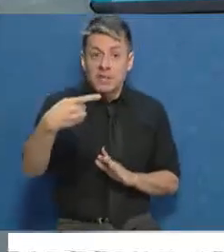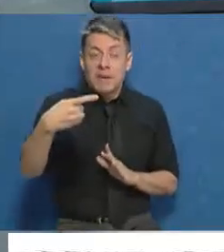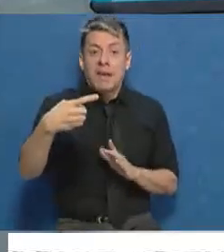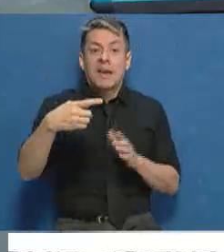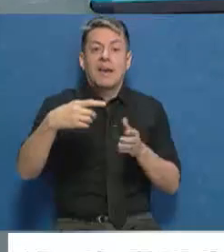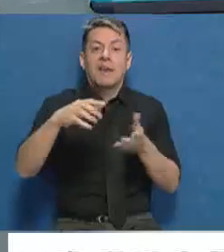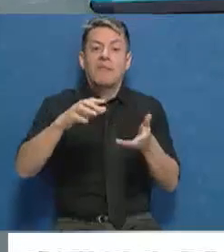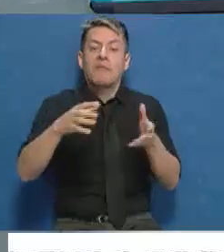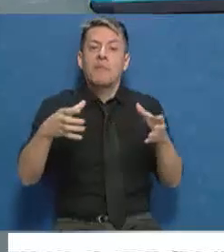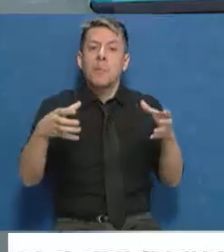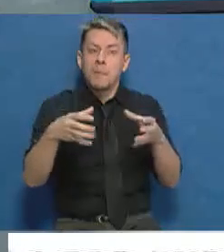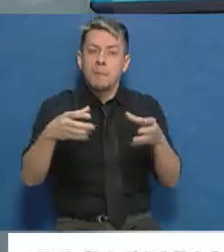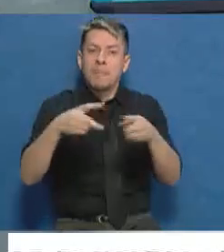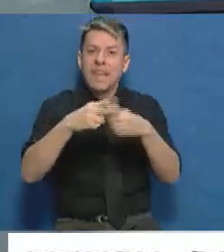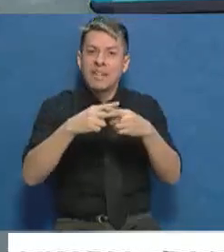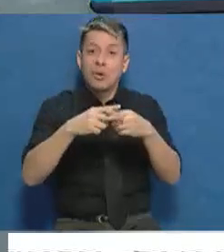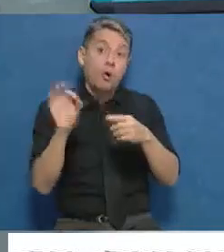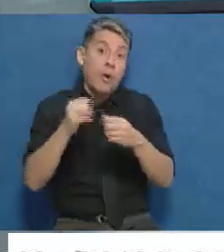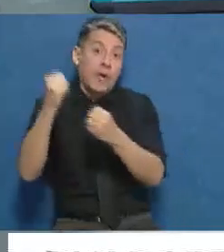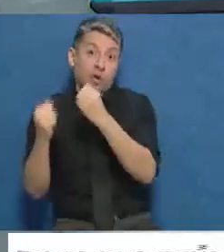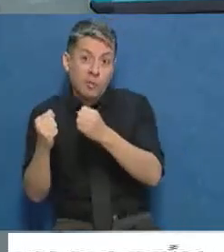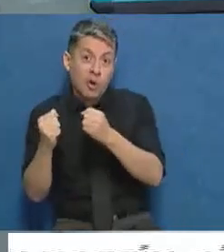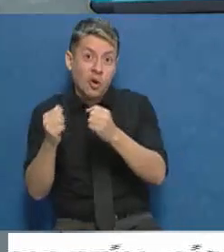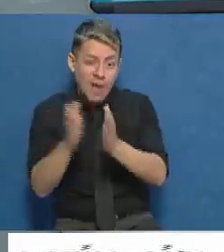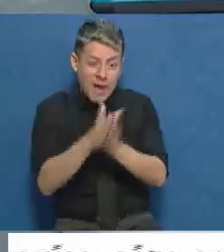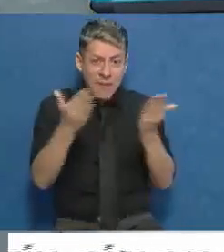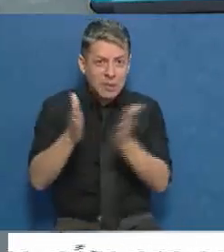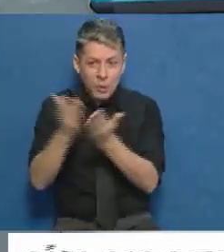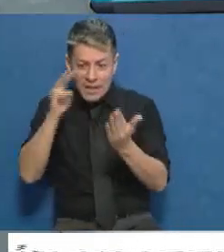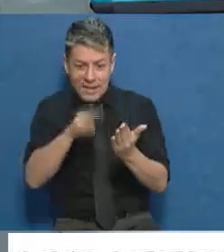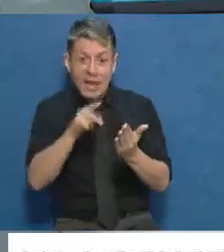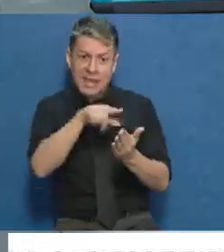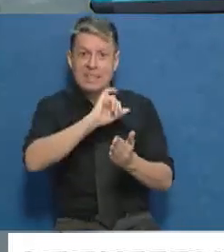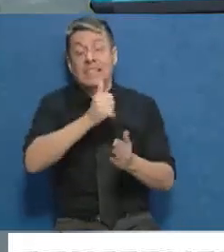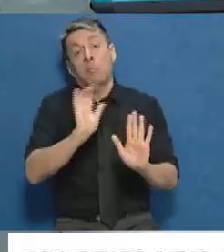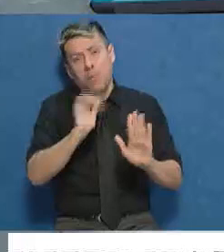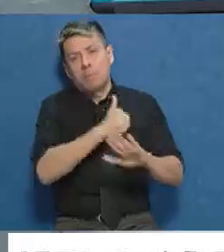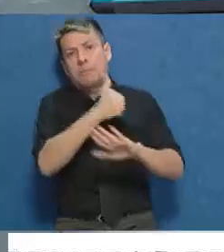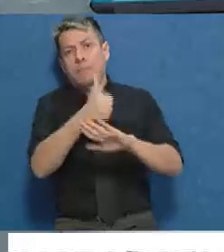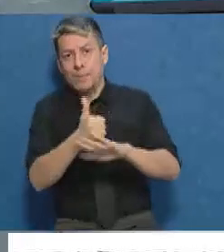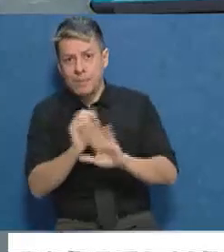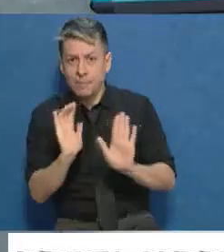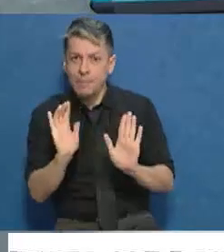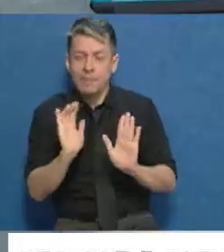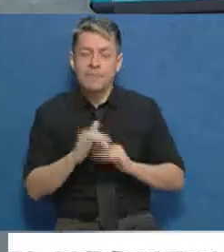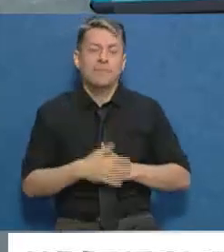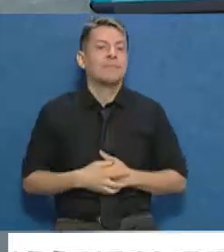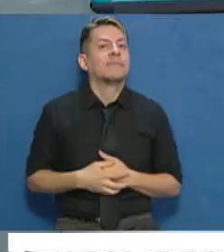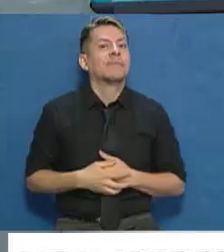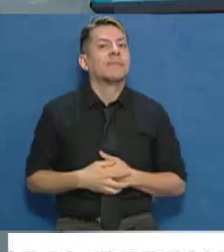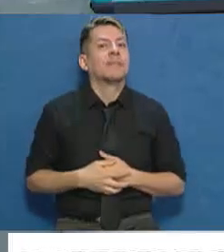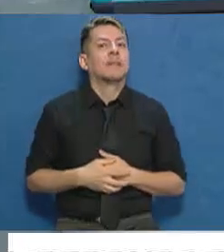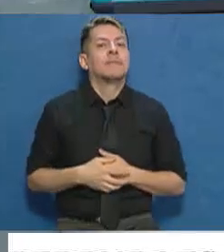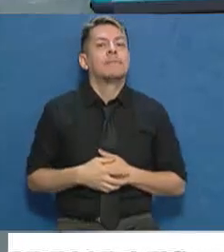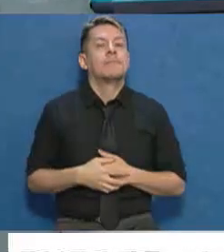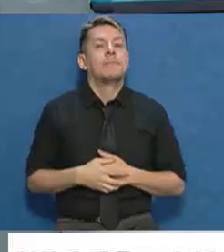técnica, o bien la económica, o ya cuando se tenga que entregar la obra a la empresa. No significa